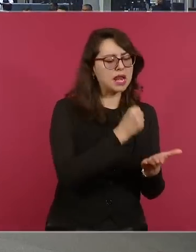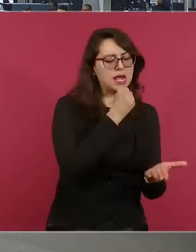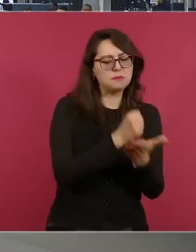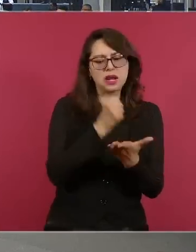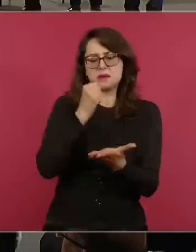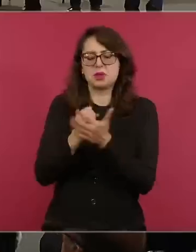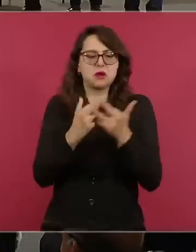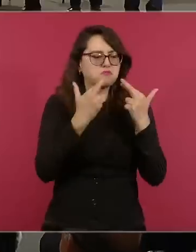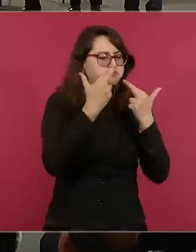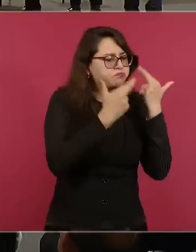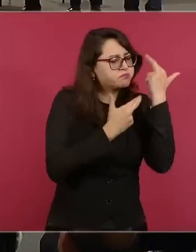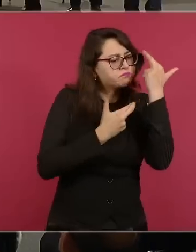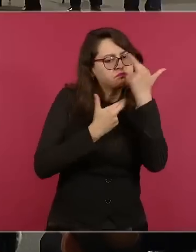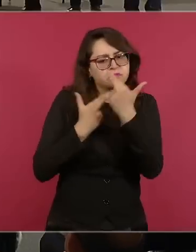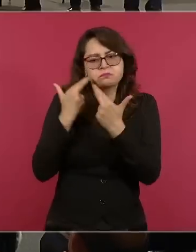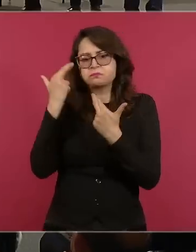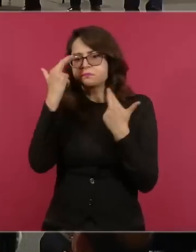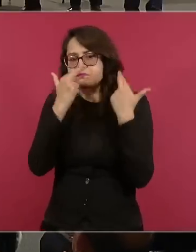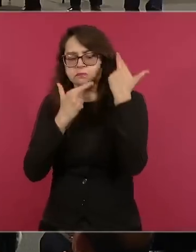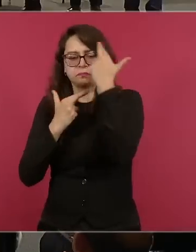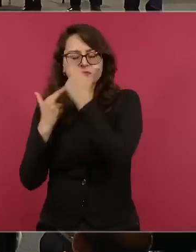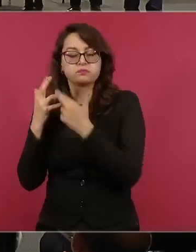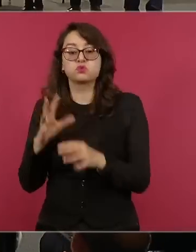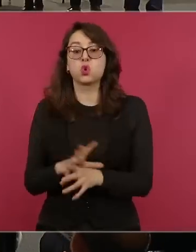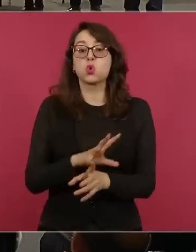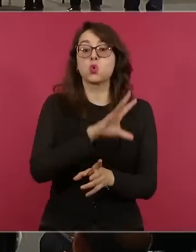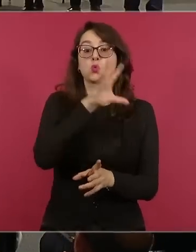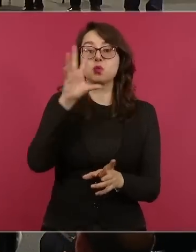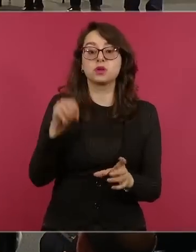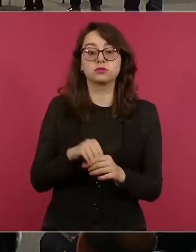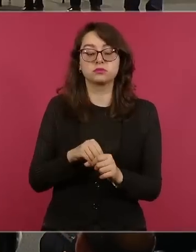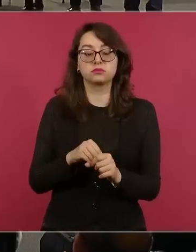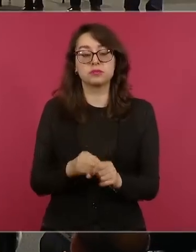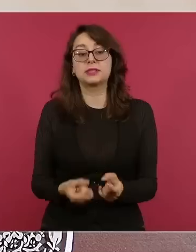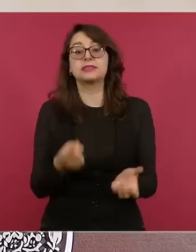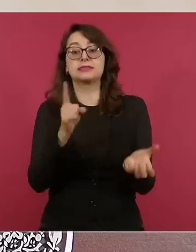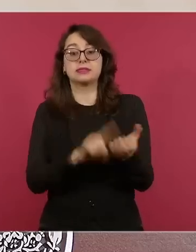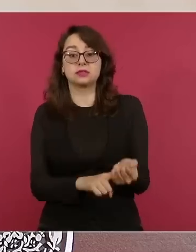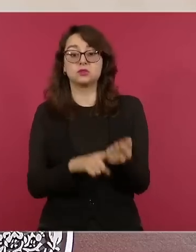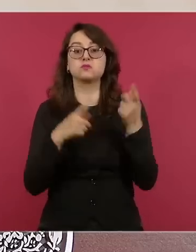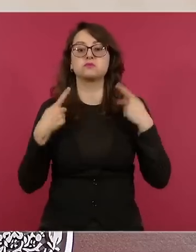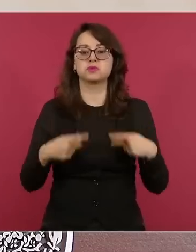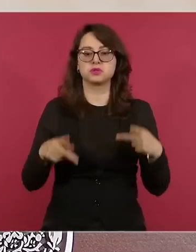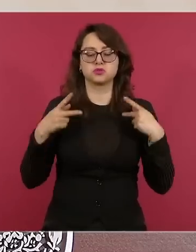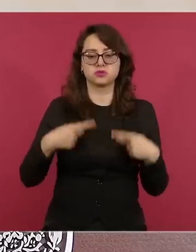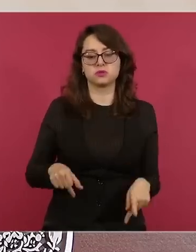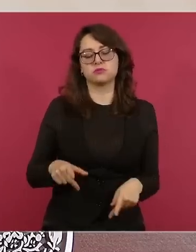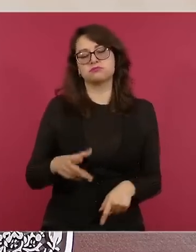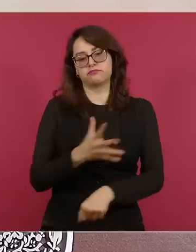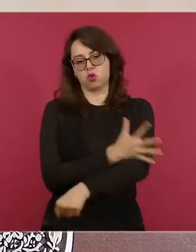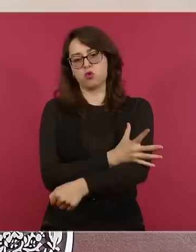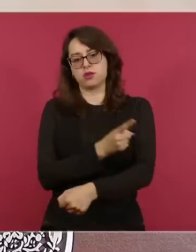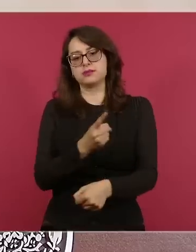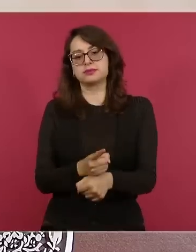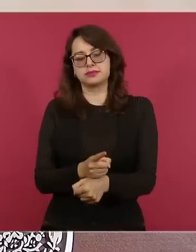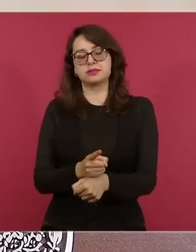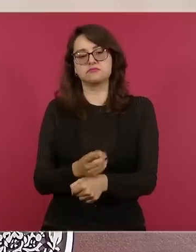porque está en manos de gente muy eficiente y honrada.